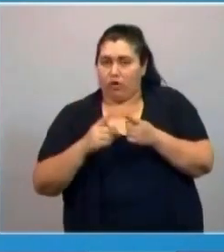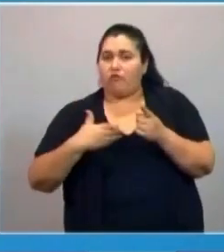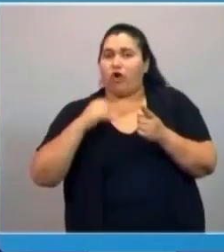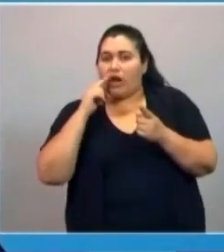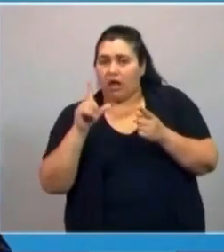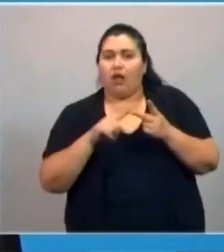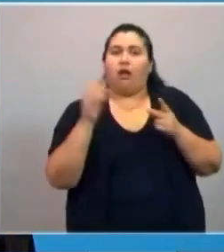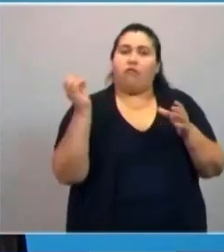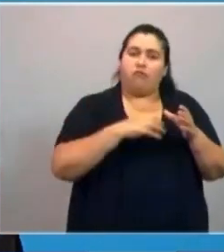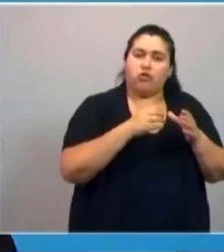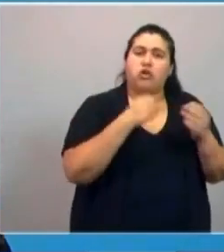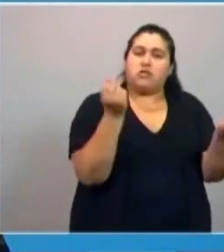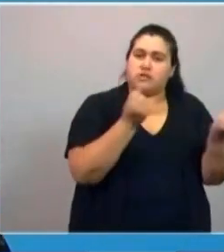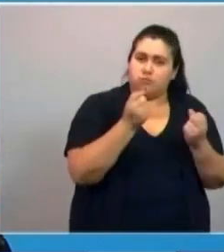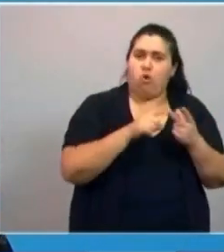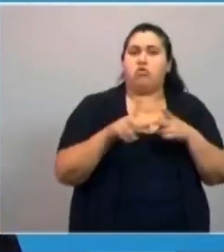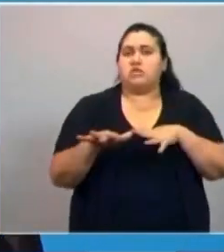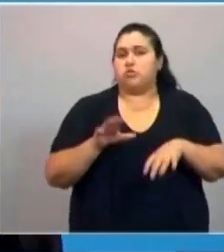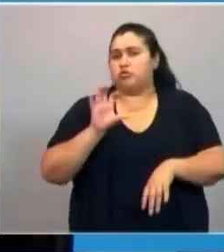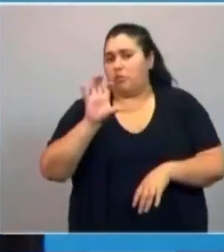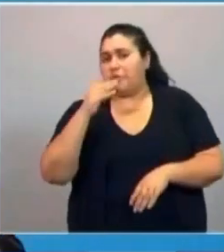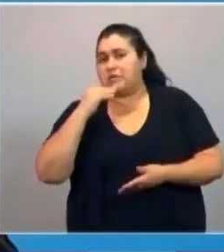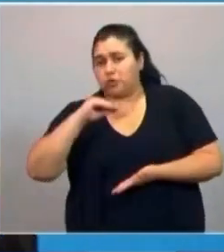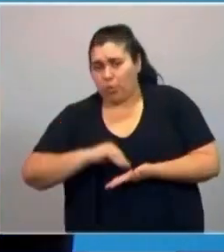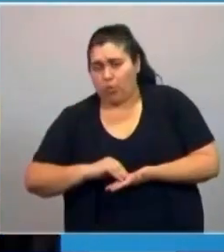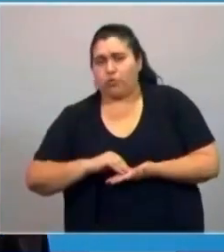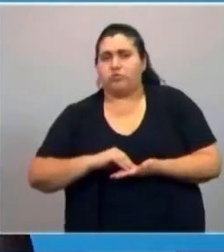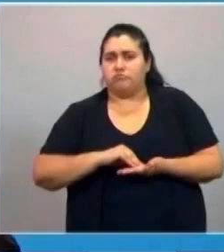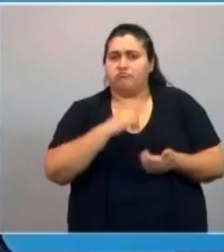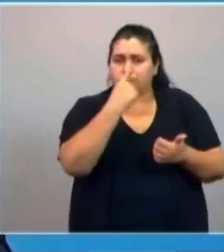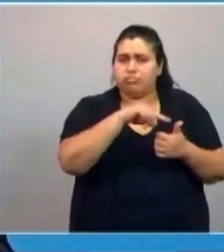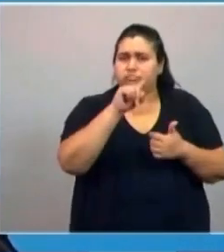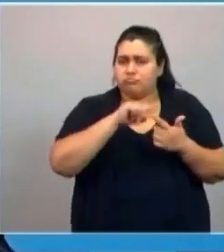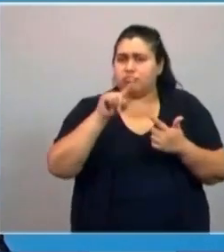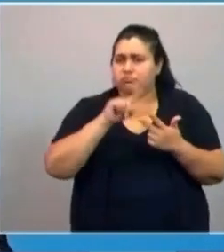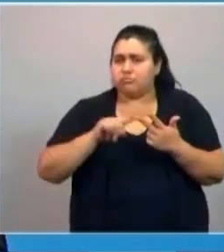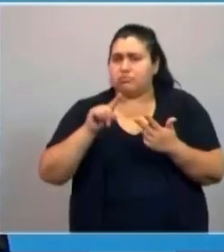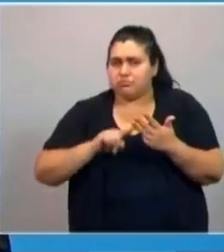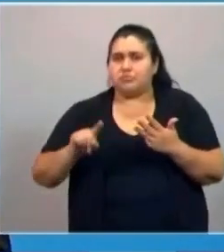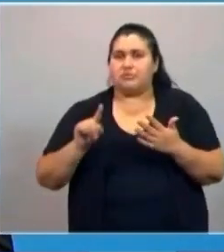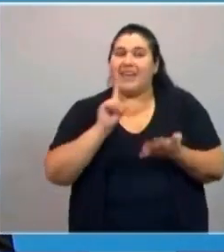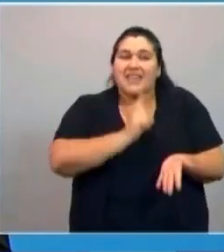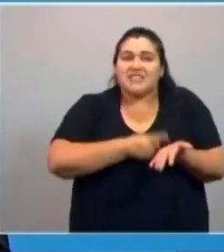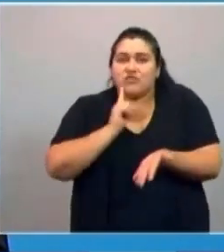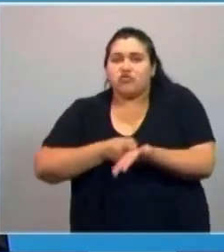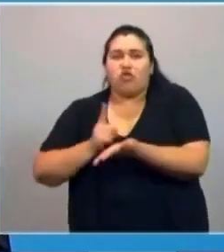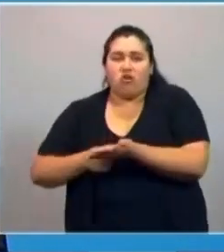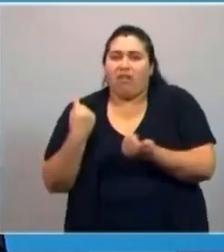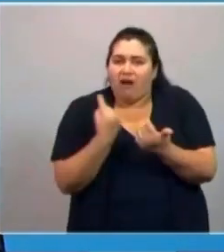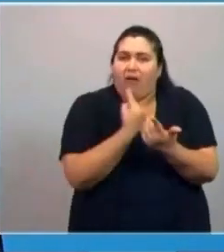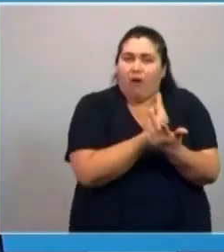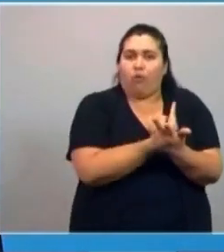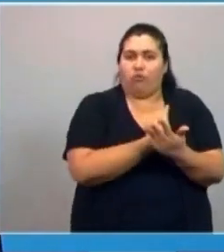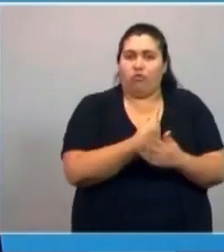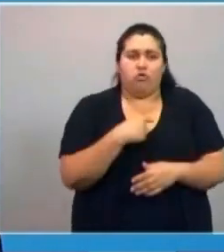Transporte, lo que ha ocurrido en Chubut, las medidas que ha tomado en cada uno de los casos. Afectan a